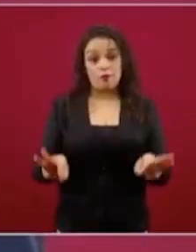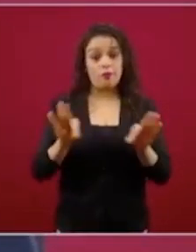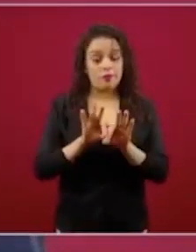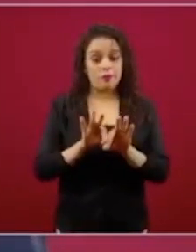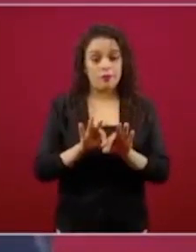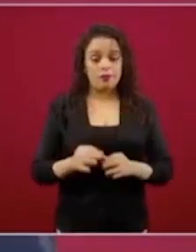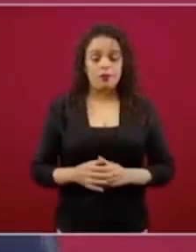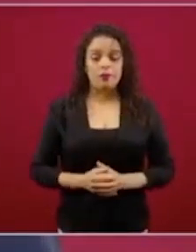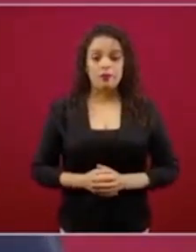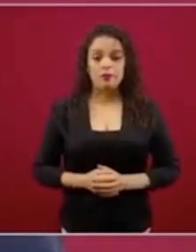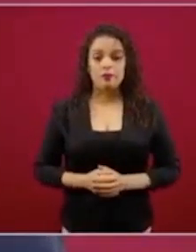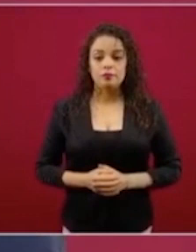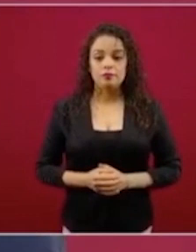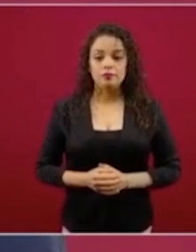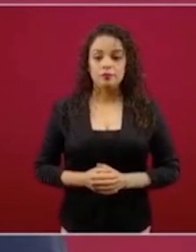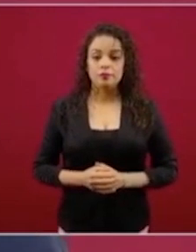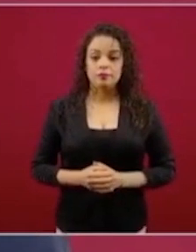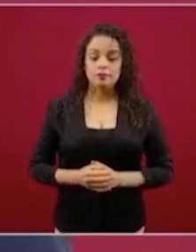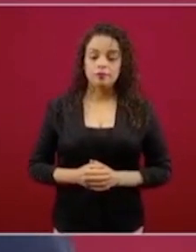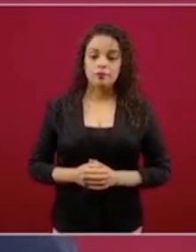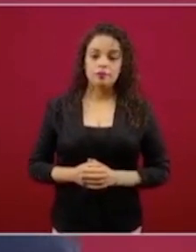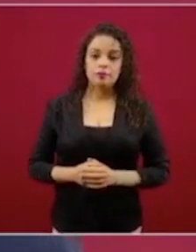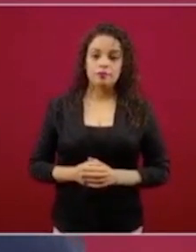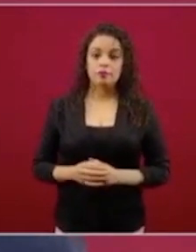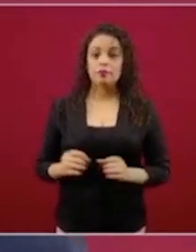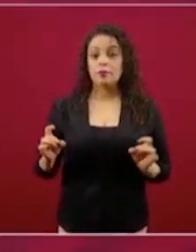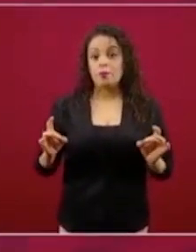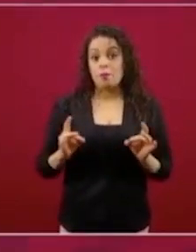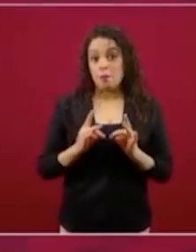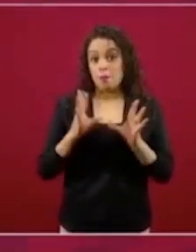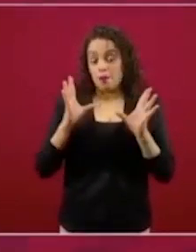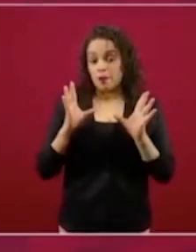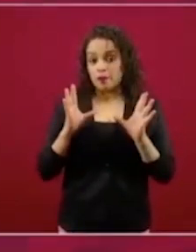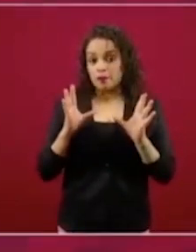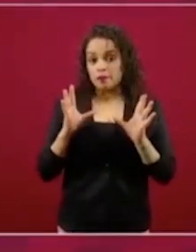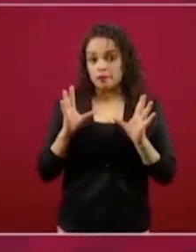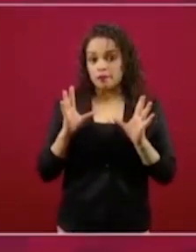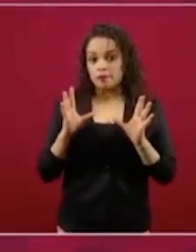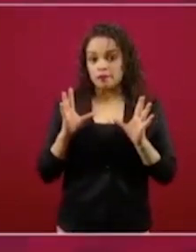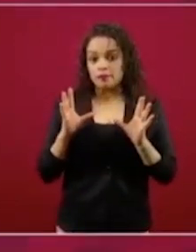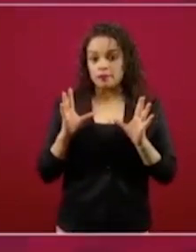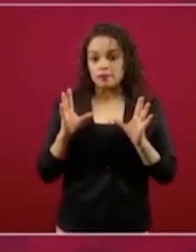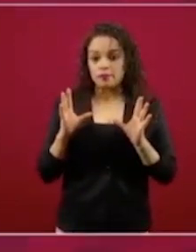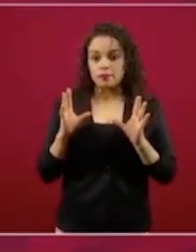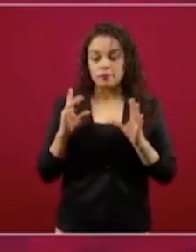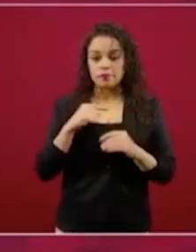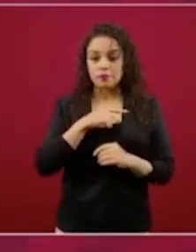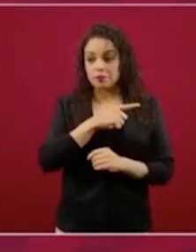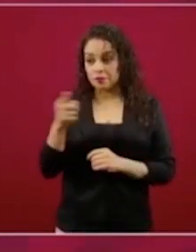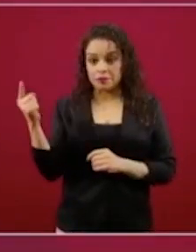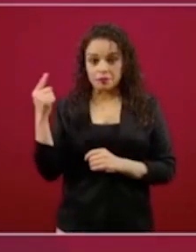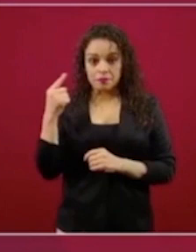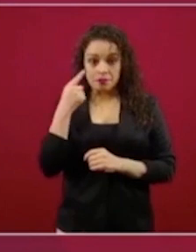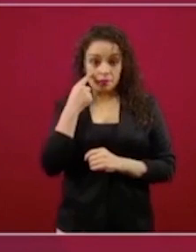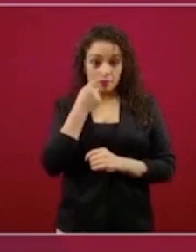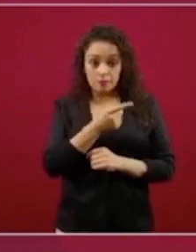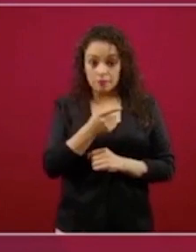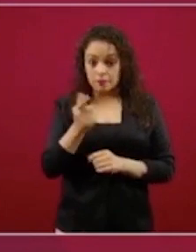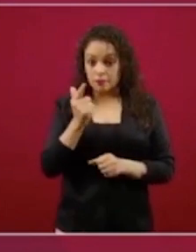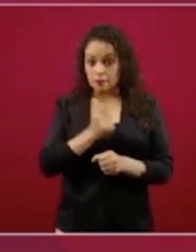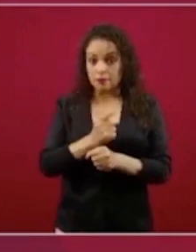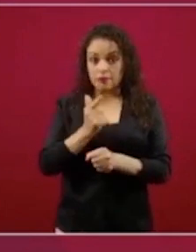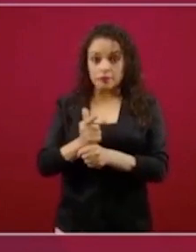no debe de